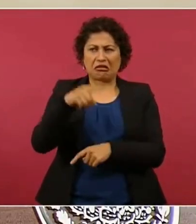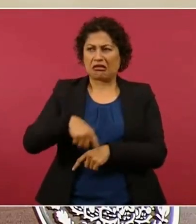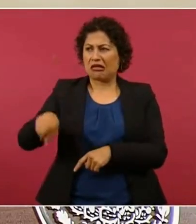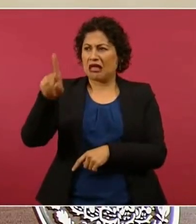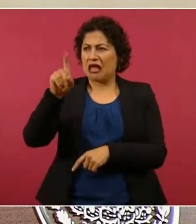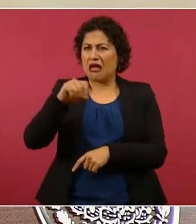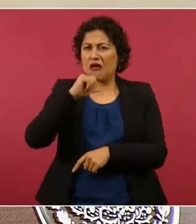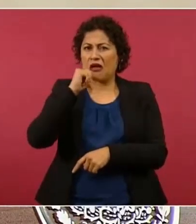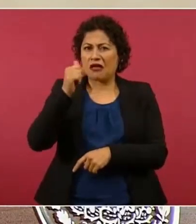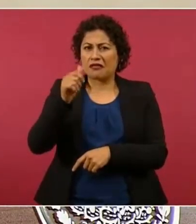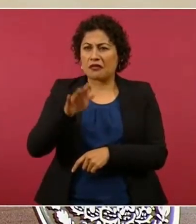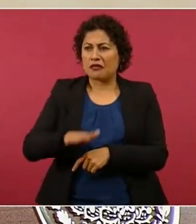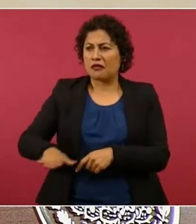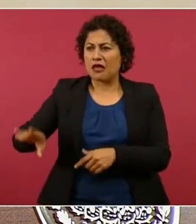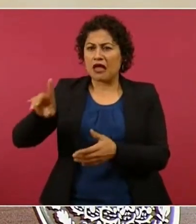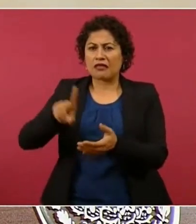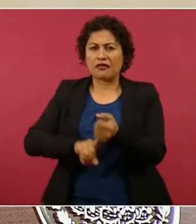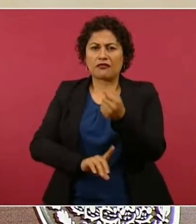espantan